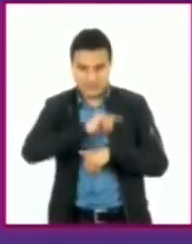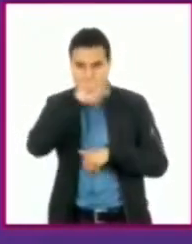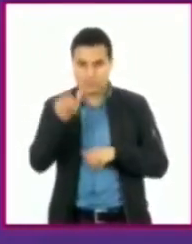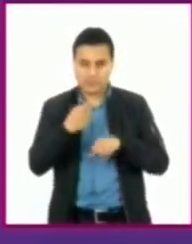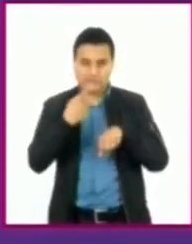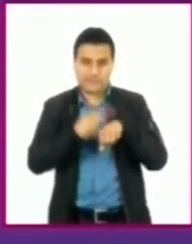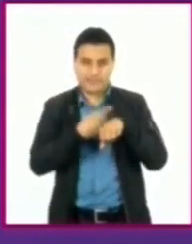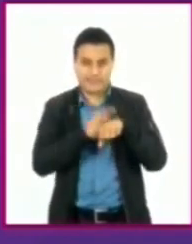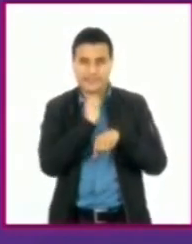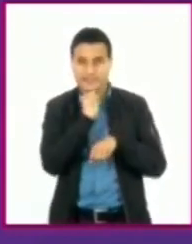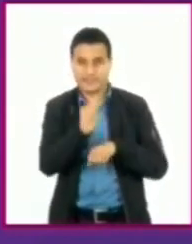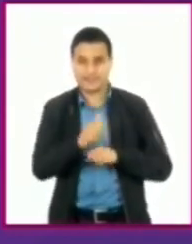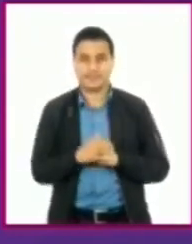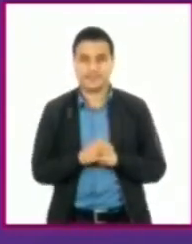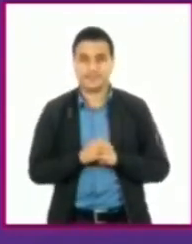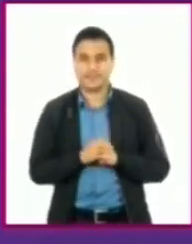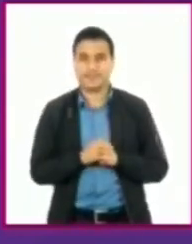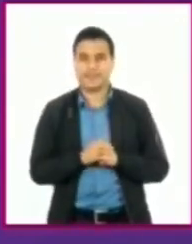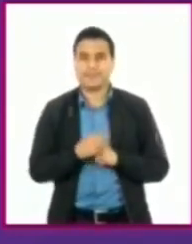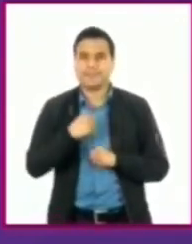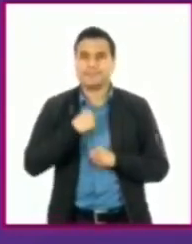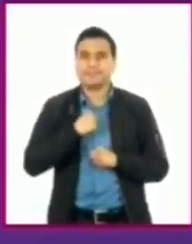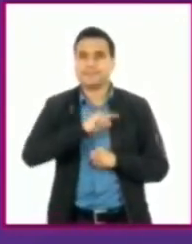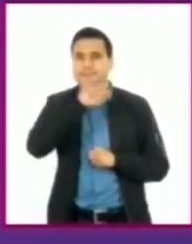¿Cuál es el tratamiento que debemos seguir?